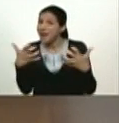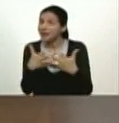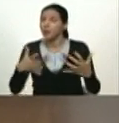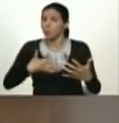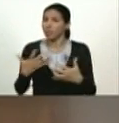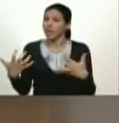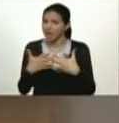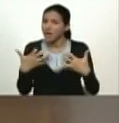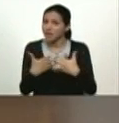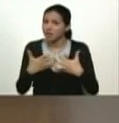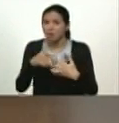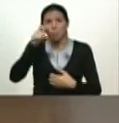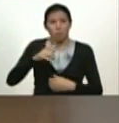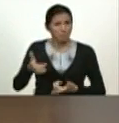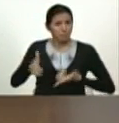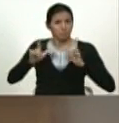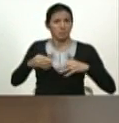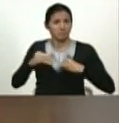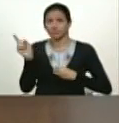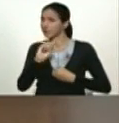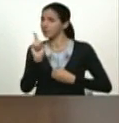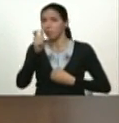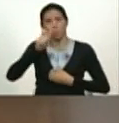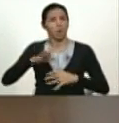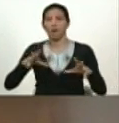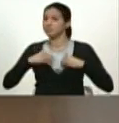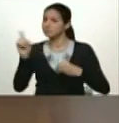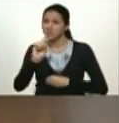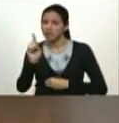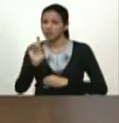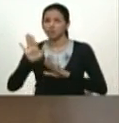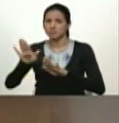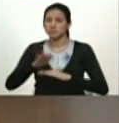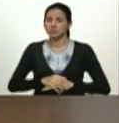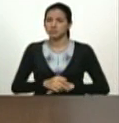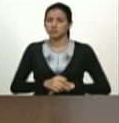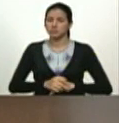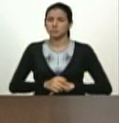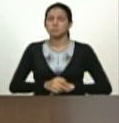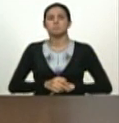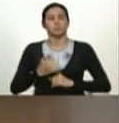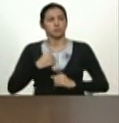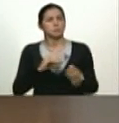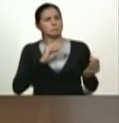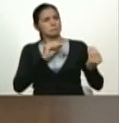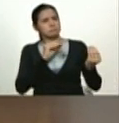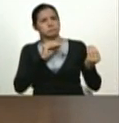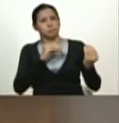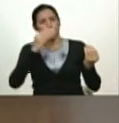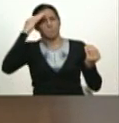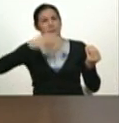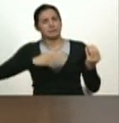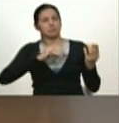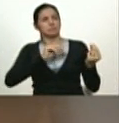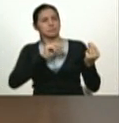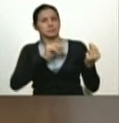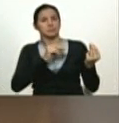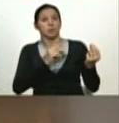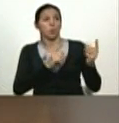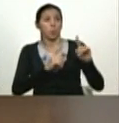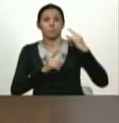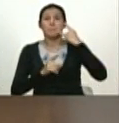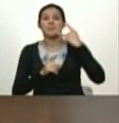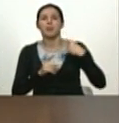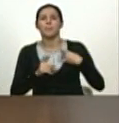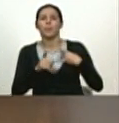a dejar, así lo sé. He hablado con soldados de nuestra patria hoy durante todo el día, el primero de todos que me llamó, nuestro general